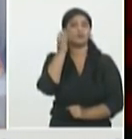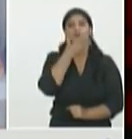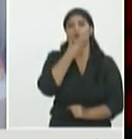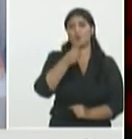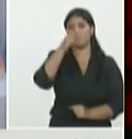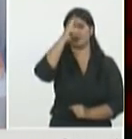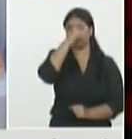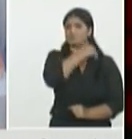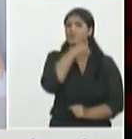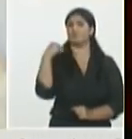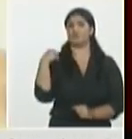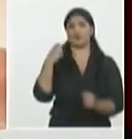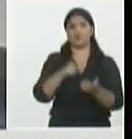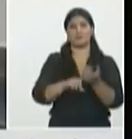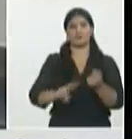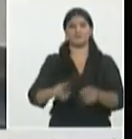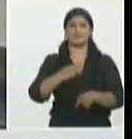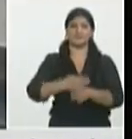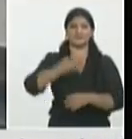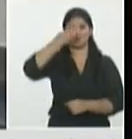provincia de Santiago de Cuba